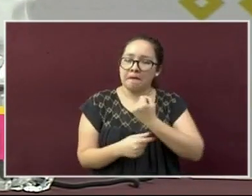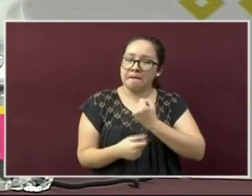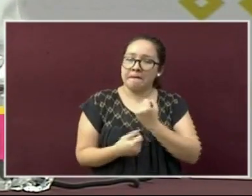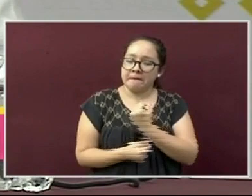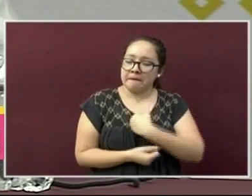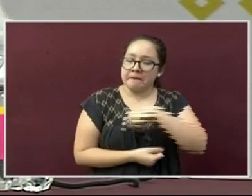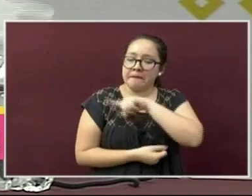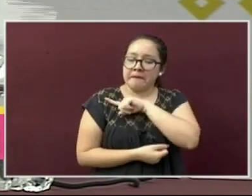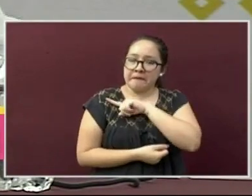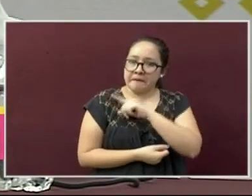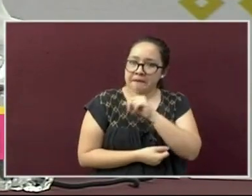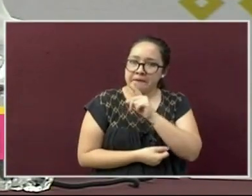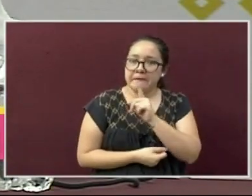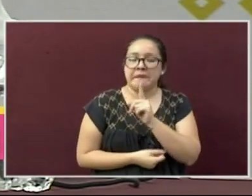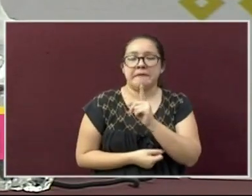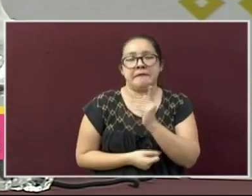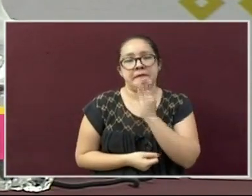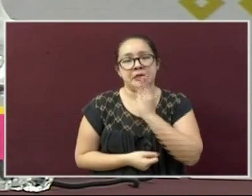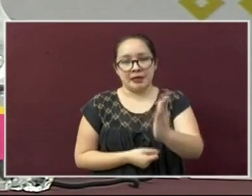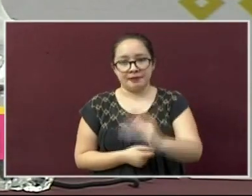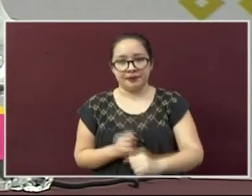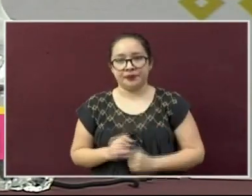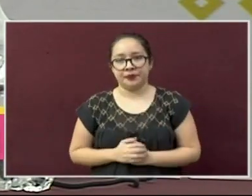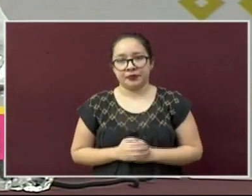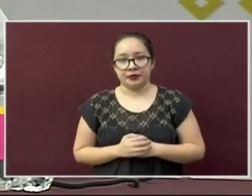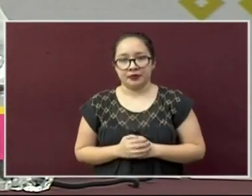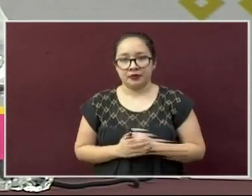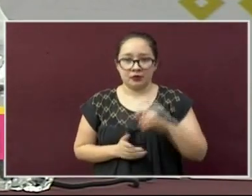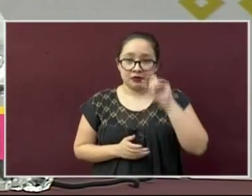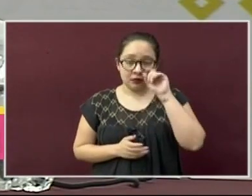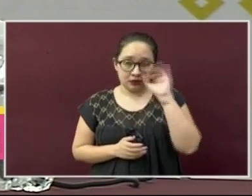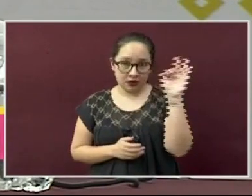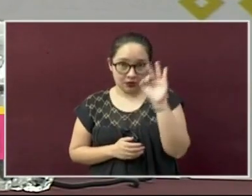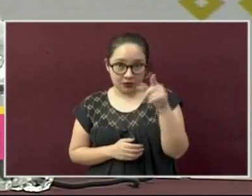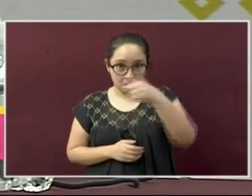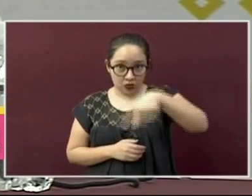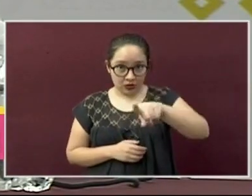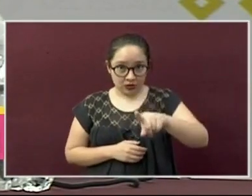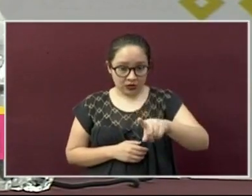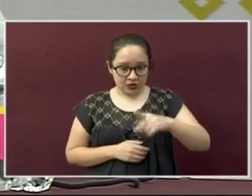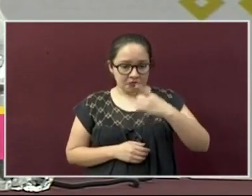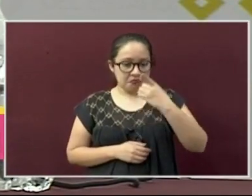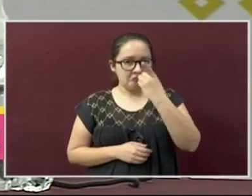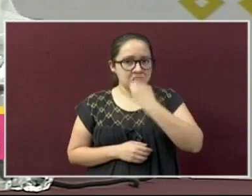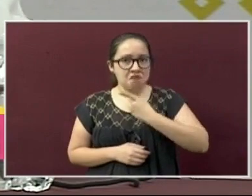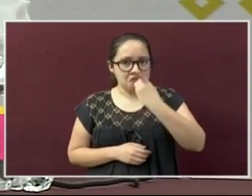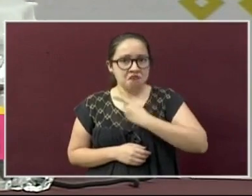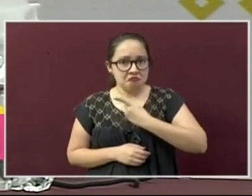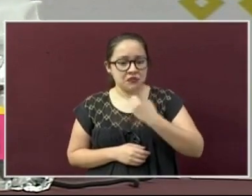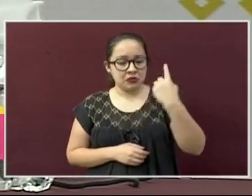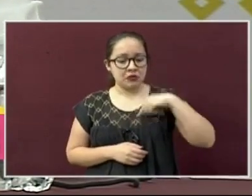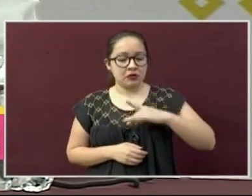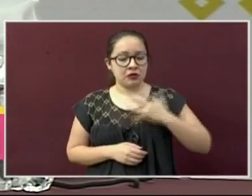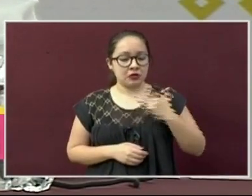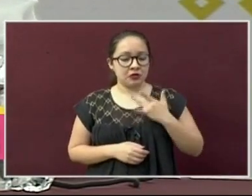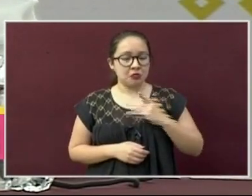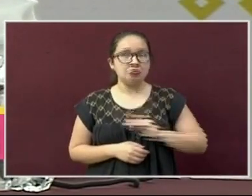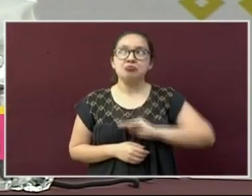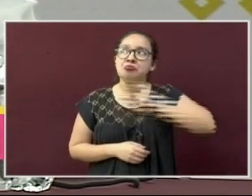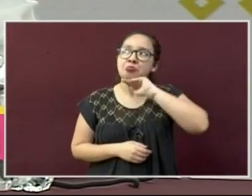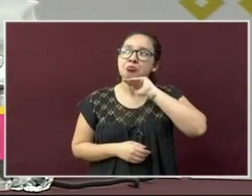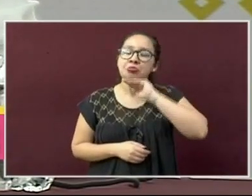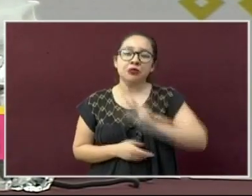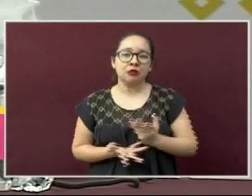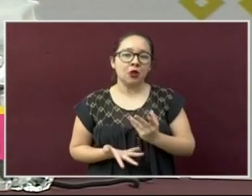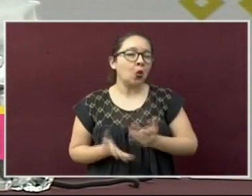de vida. Porque quizá tengan síntomas de diabetes y no se han dado cuenta. Los síntomas